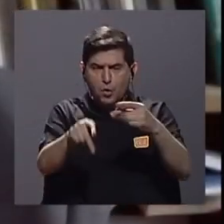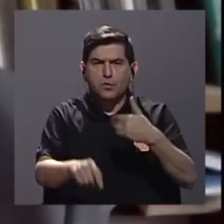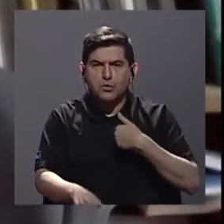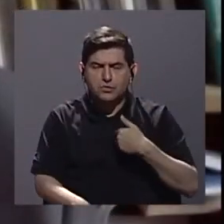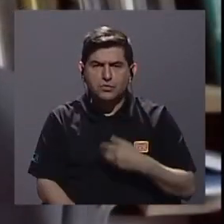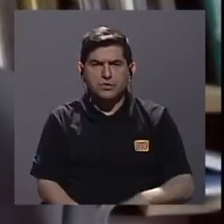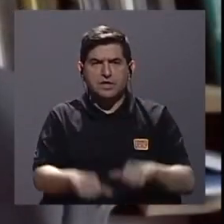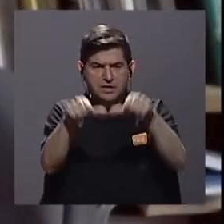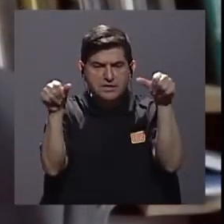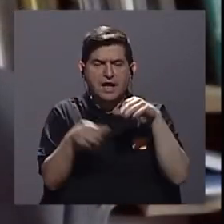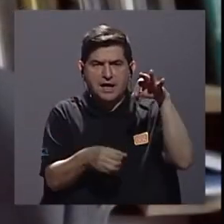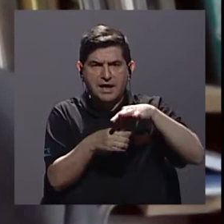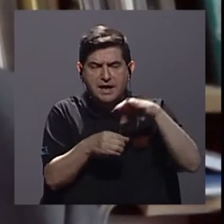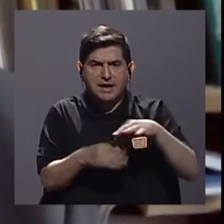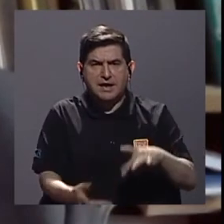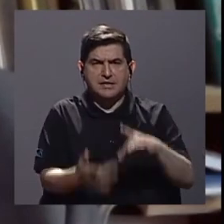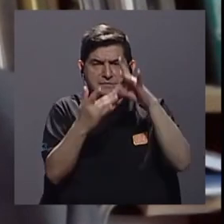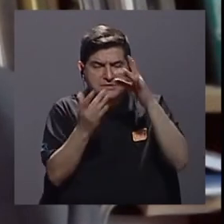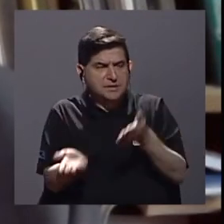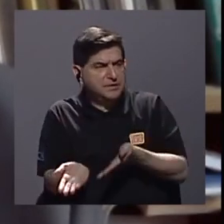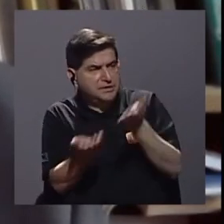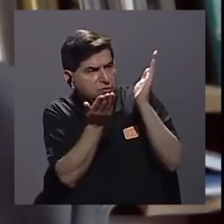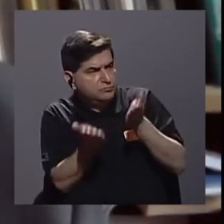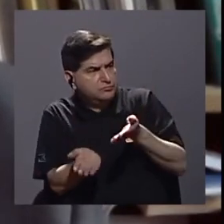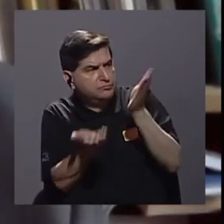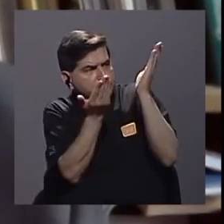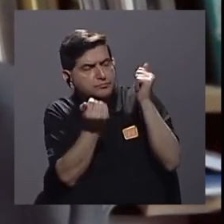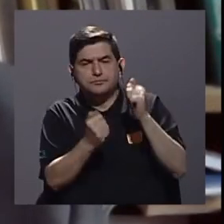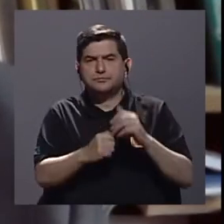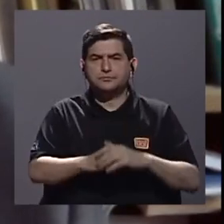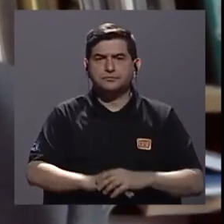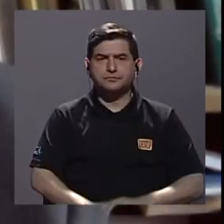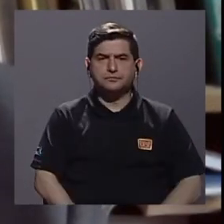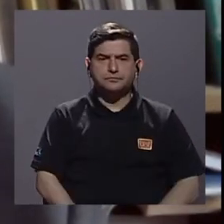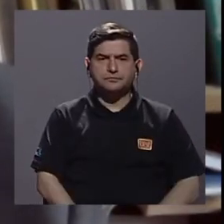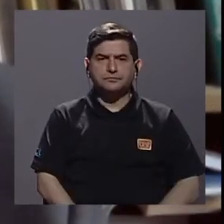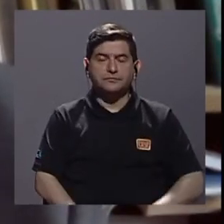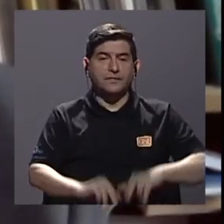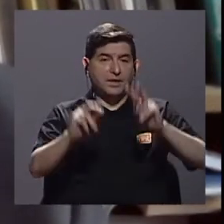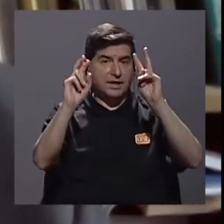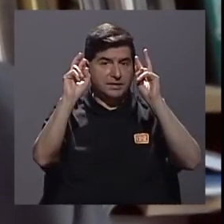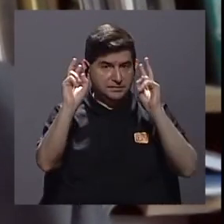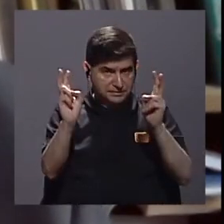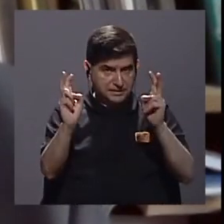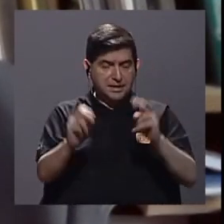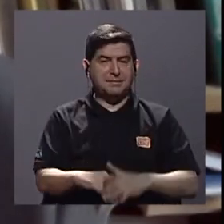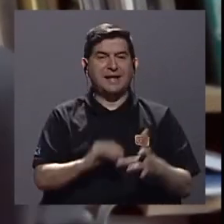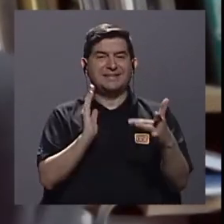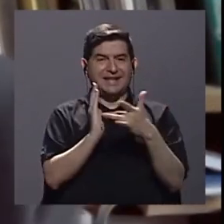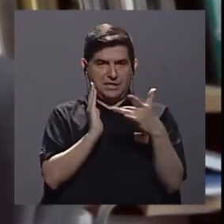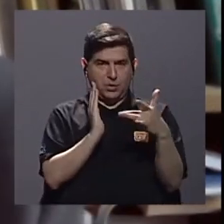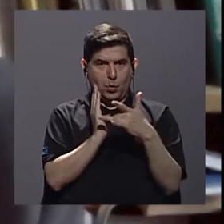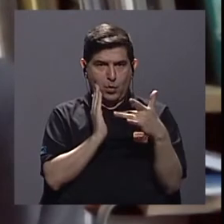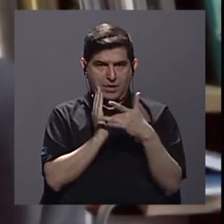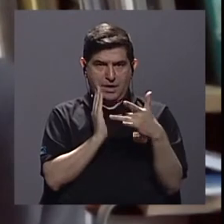el sector agropecuario, sobre todo para el sector exportador. El tema de la tecnología,